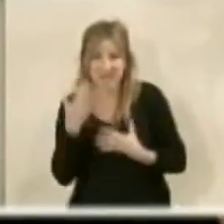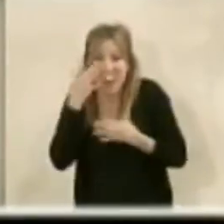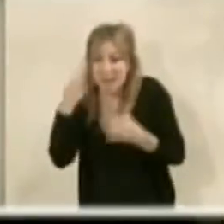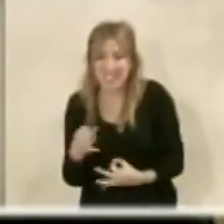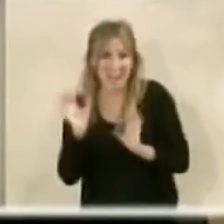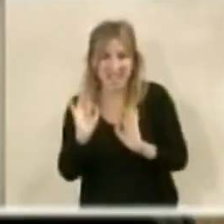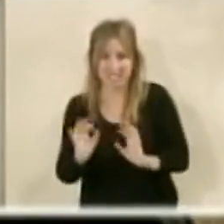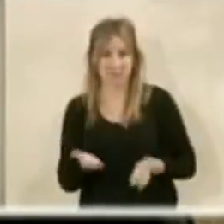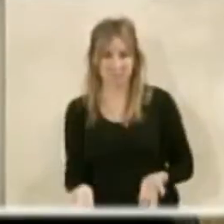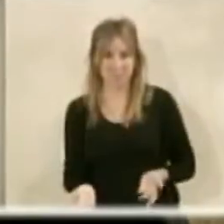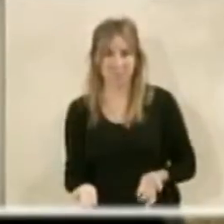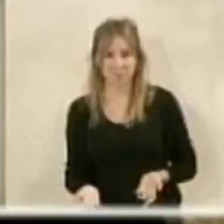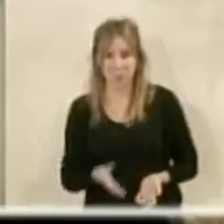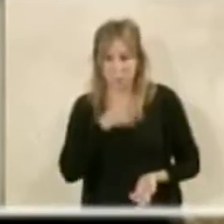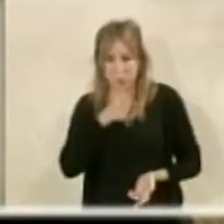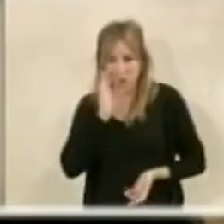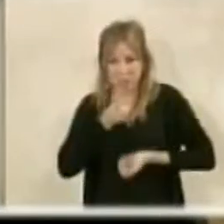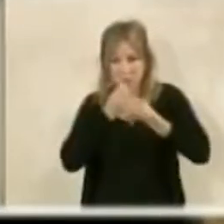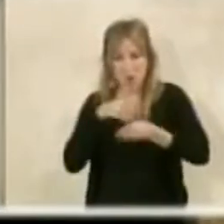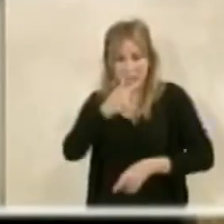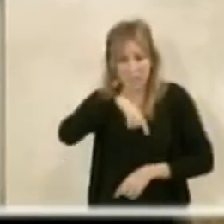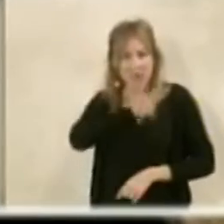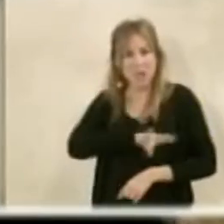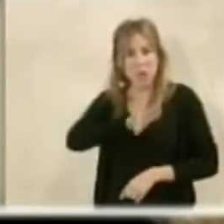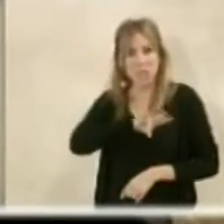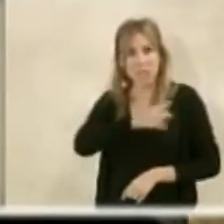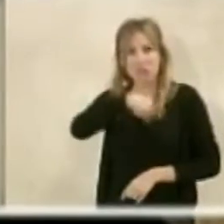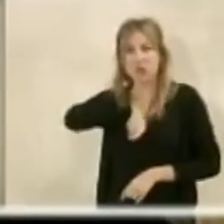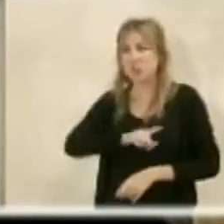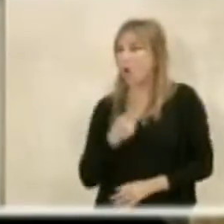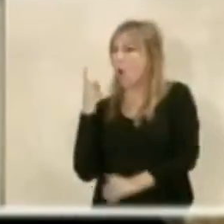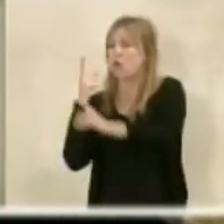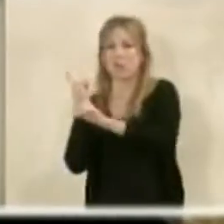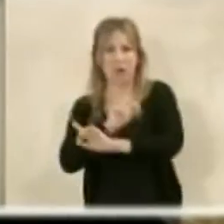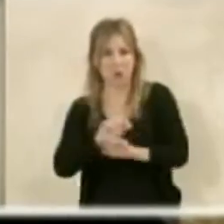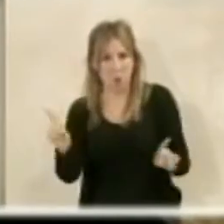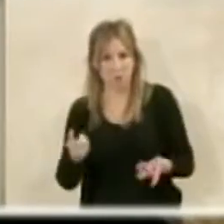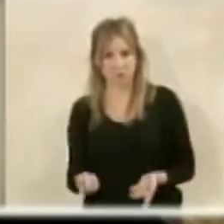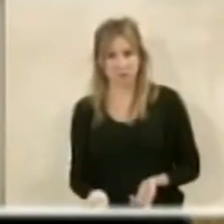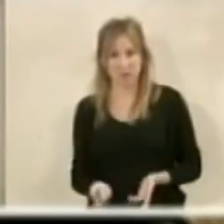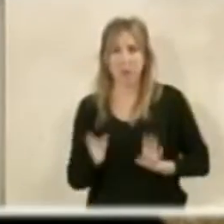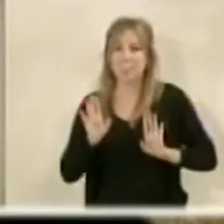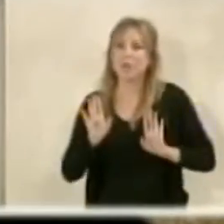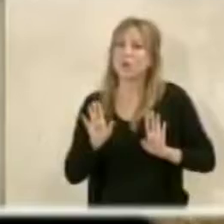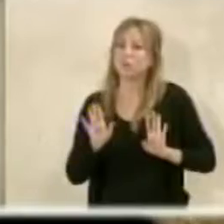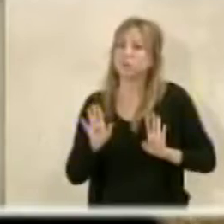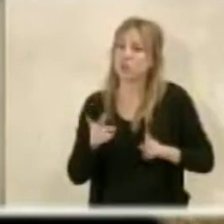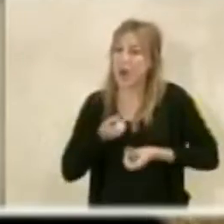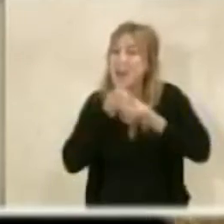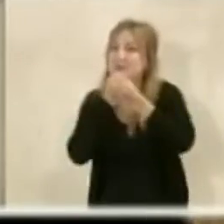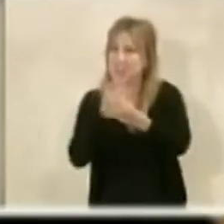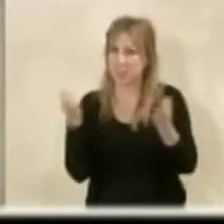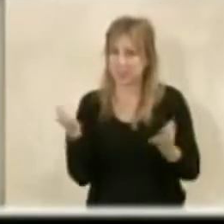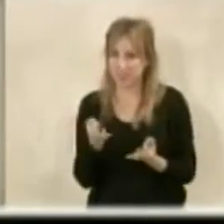Esa es la realidad. Entonces, por eso digo, y quiero unidad, no le vamos a poner puertas al campo, pero estamos obligados a